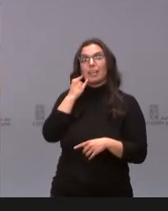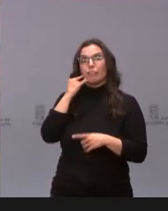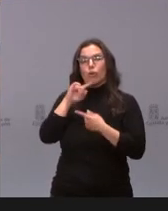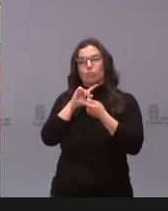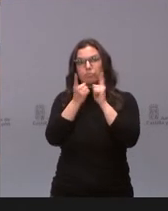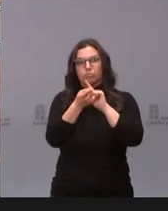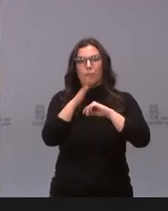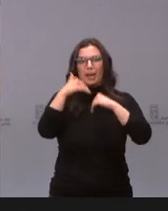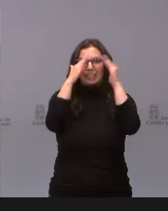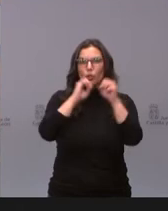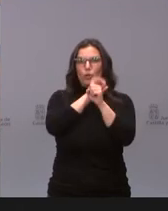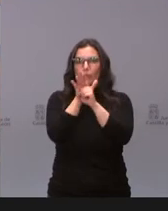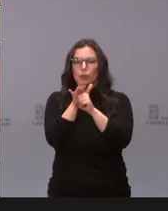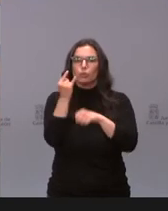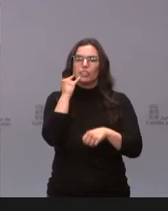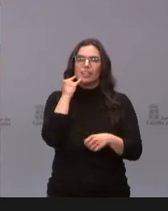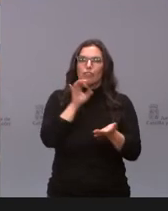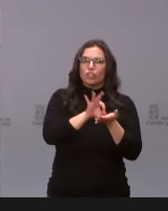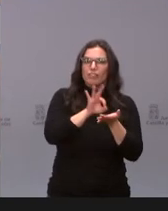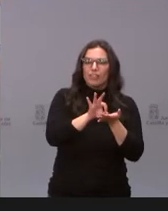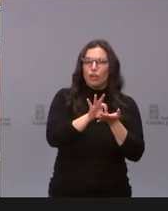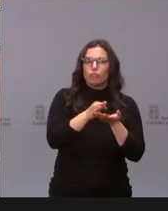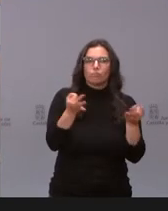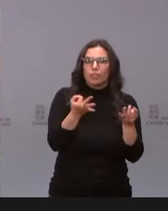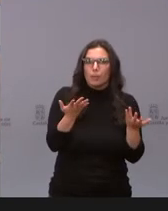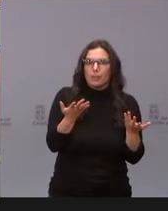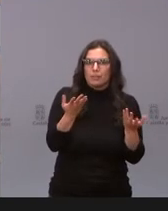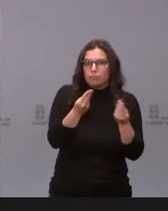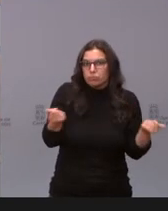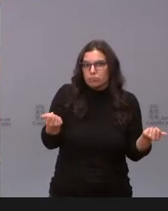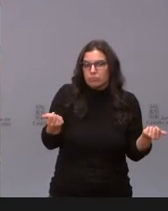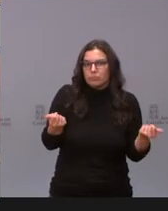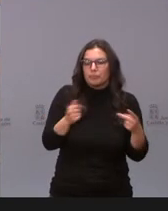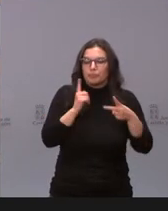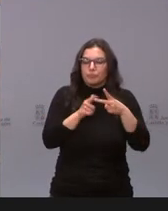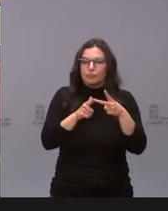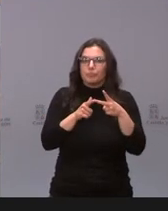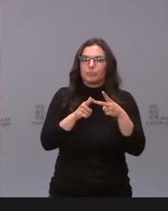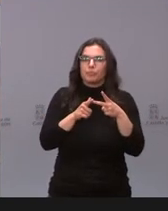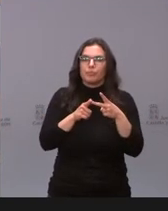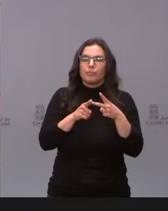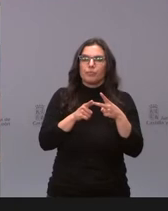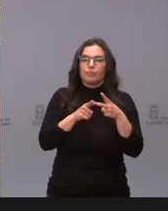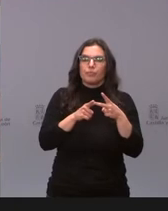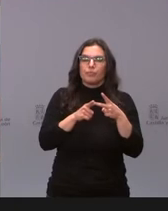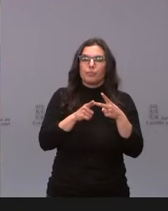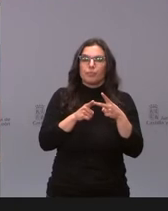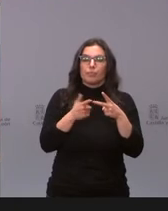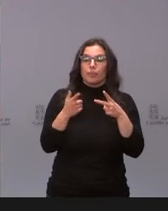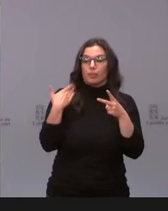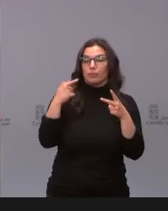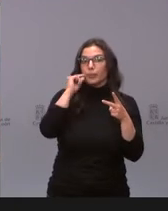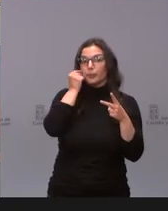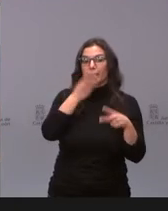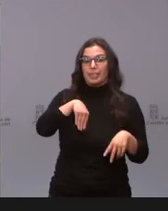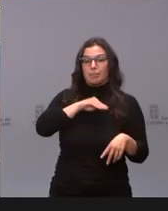coronavirus. ¿Qué ha pasado con este teléfono y este servicio eliminado? Y por otra parte, acabamos de conocer que España